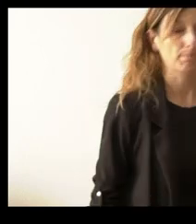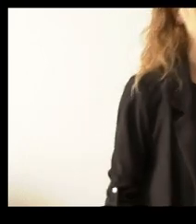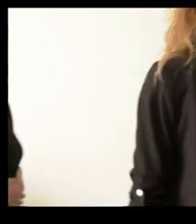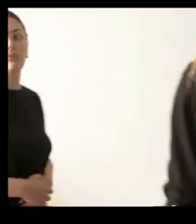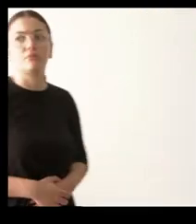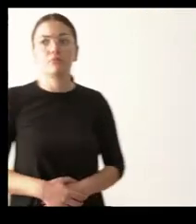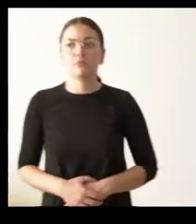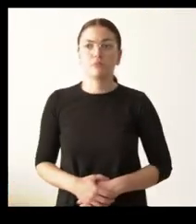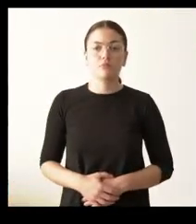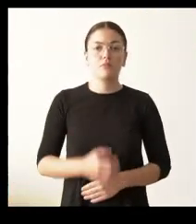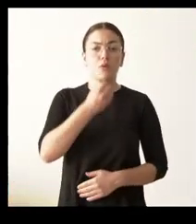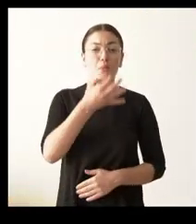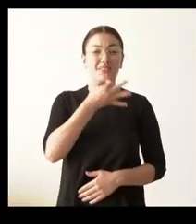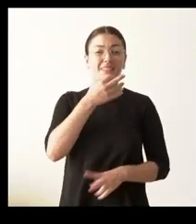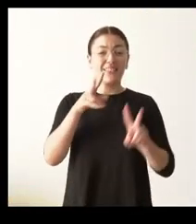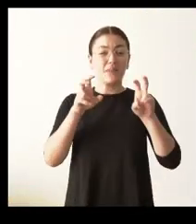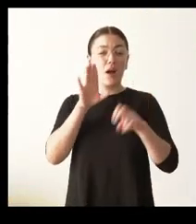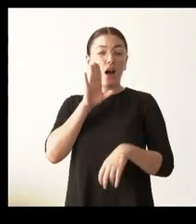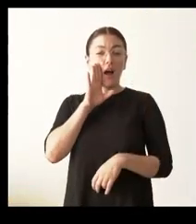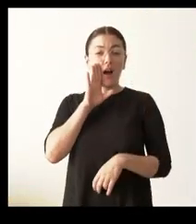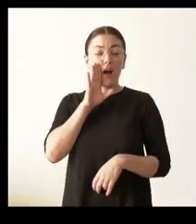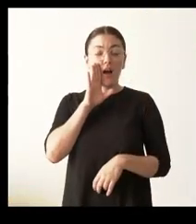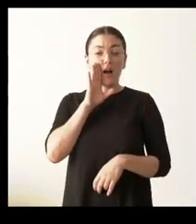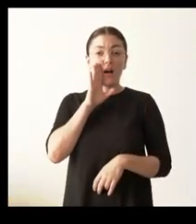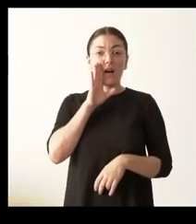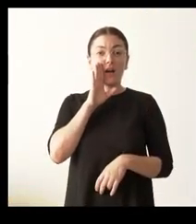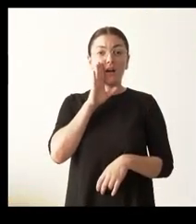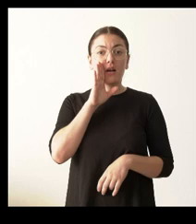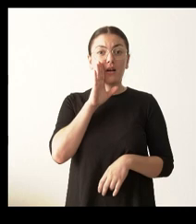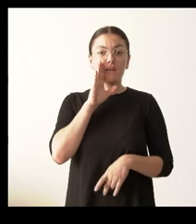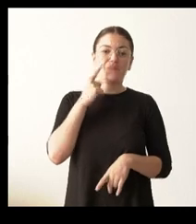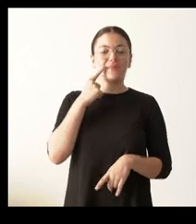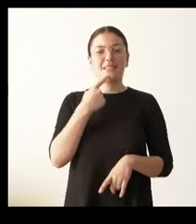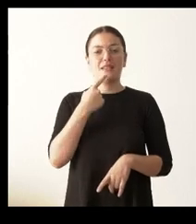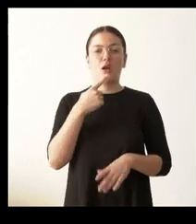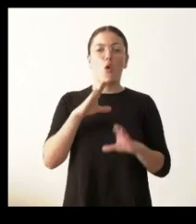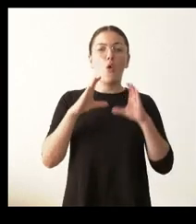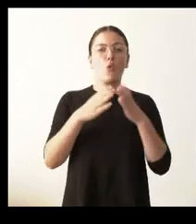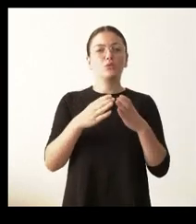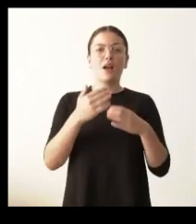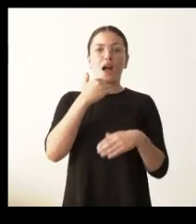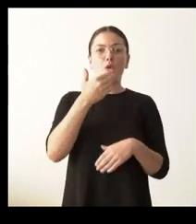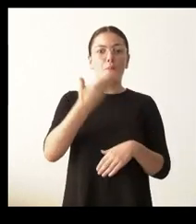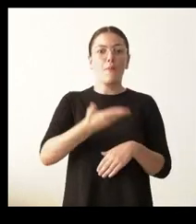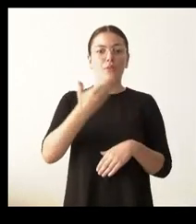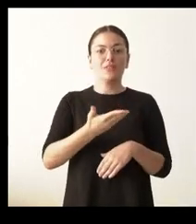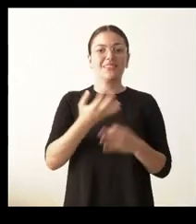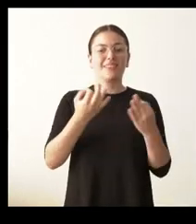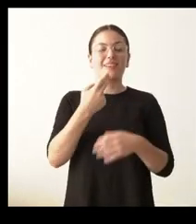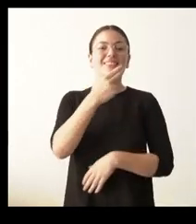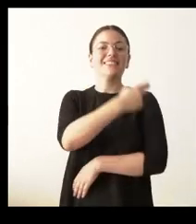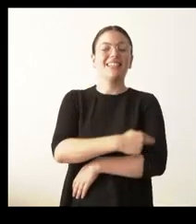Buenas tardes. En relación a lo que usted ha señalado antes, de que para la Junta es uno de los ejes de actuación la sanidad,